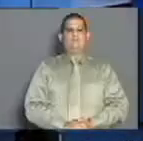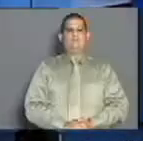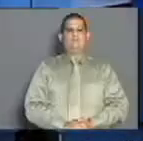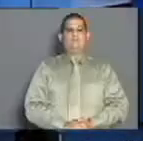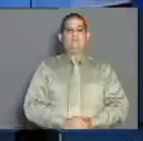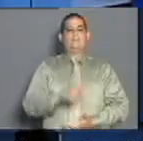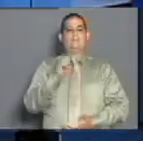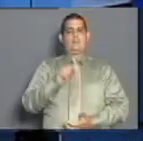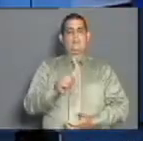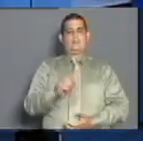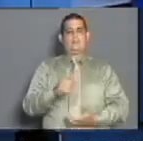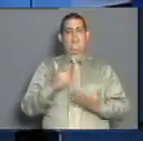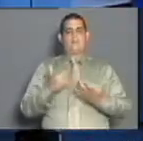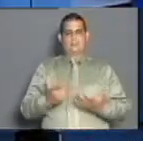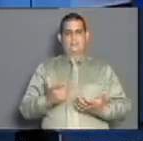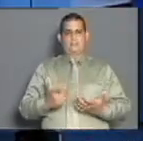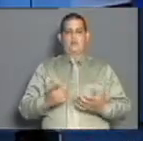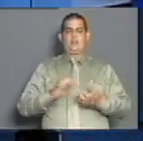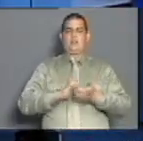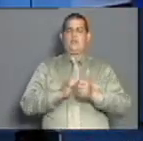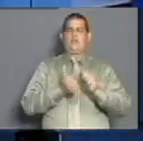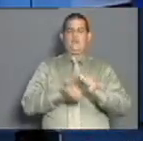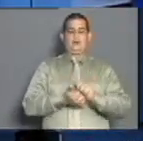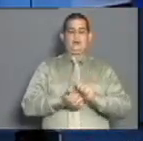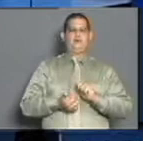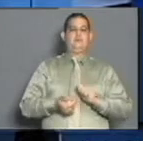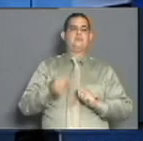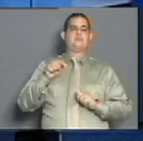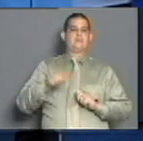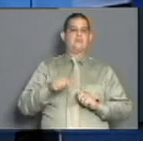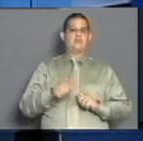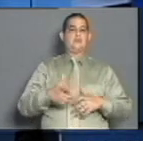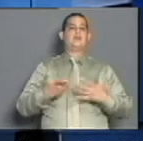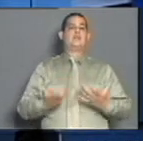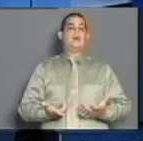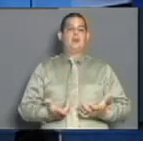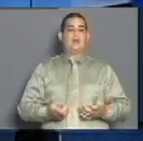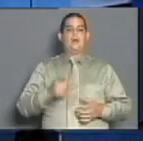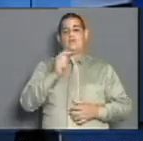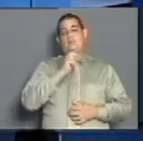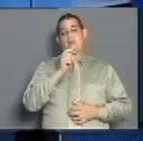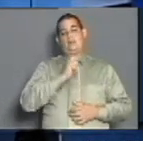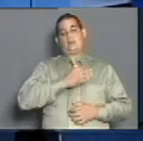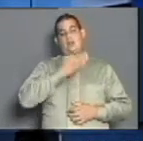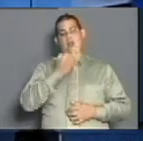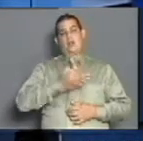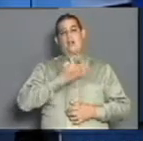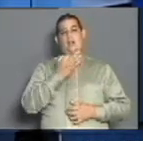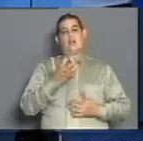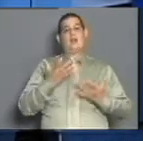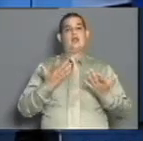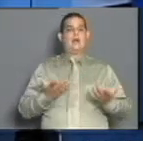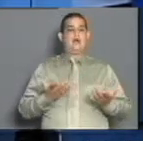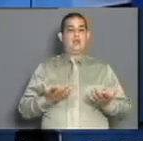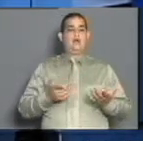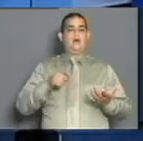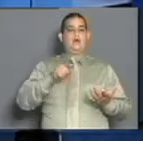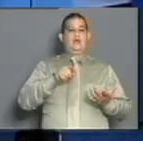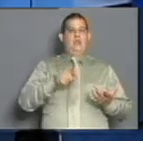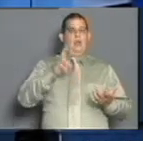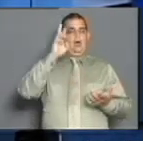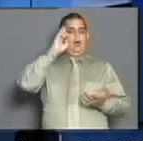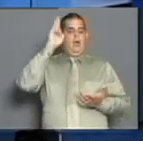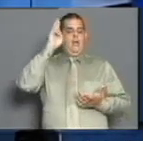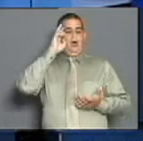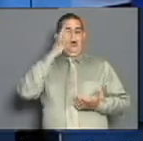Marcamos el rumbo de la actividad deportiva. En esta edición, el periodista Vladimir Marrero Aguilera quiere recordar